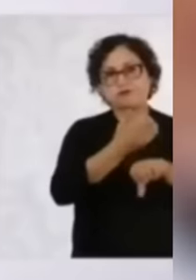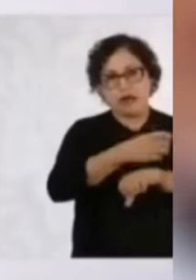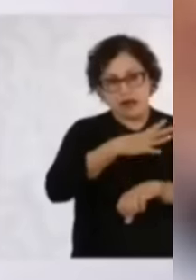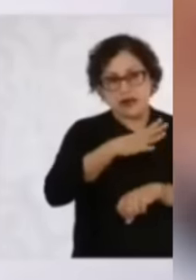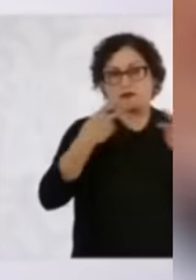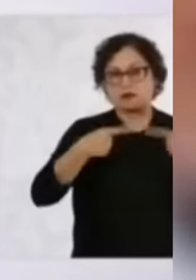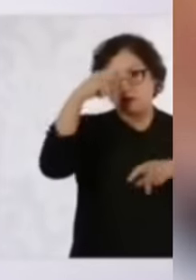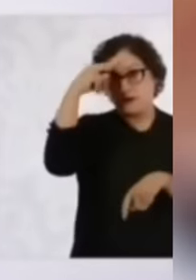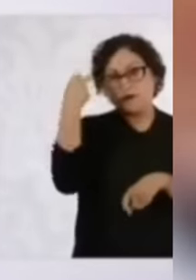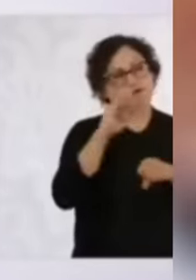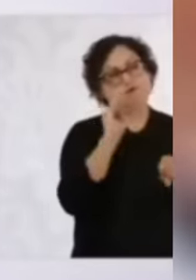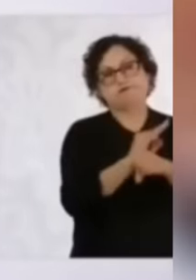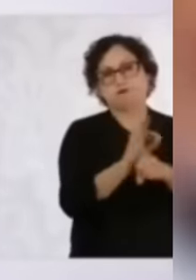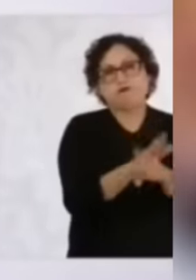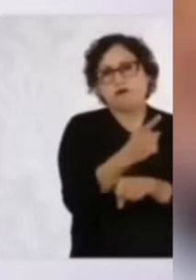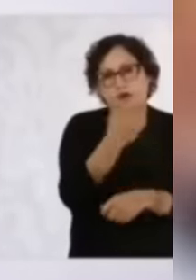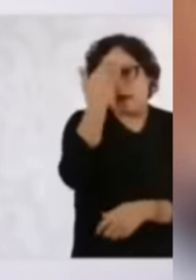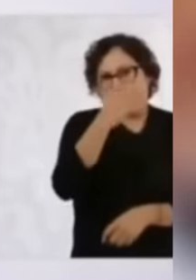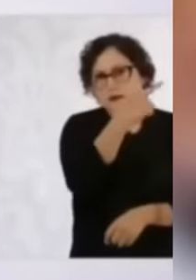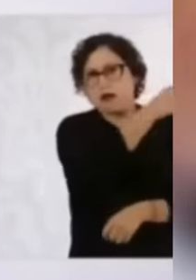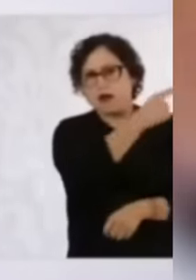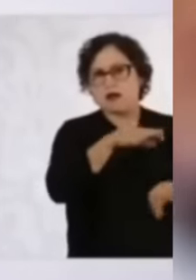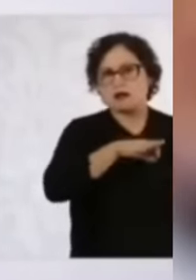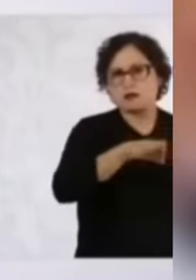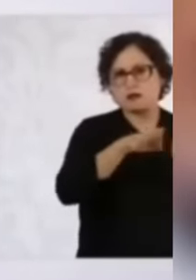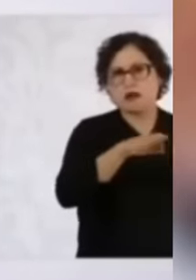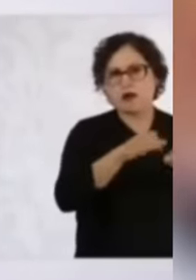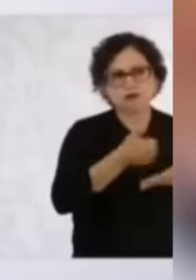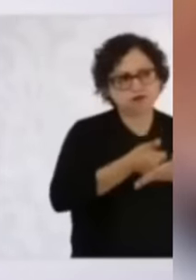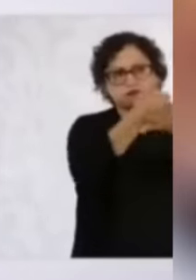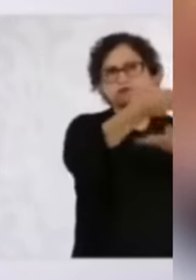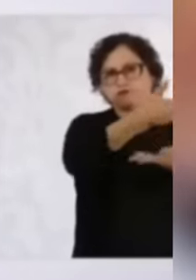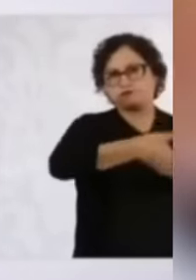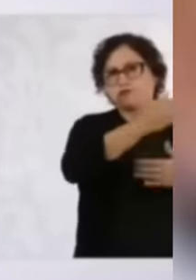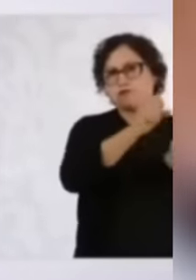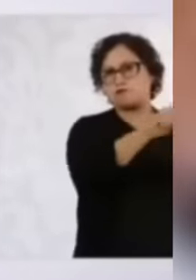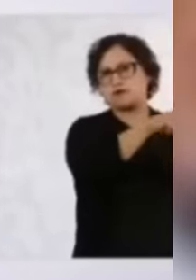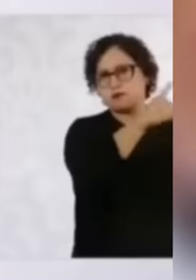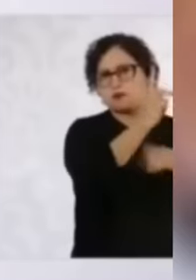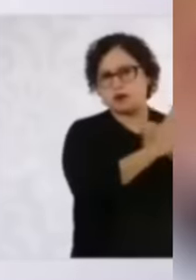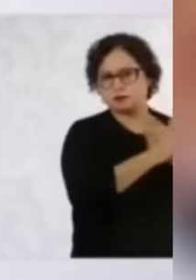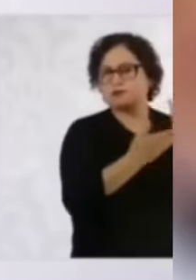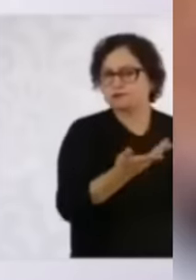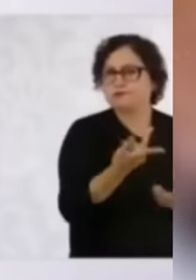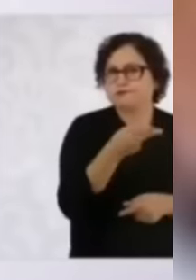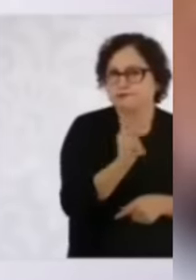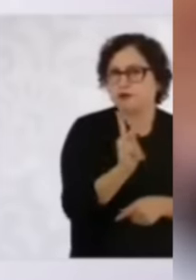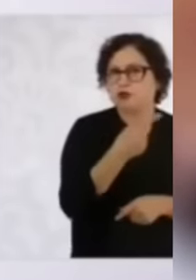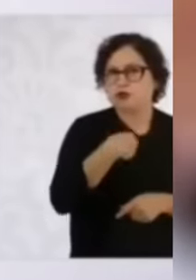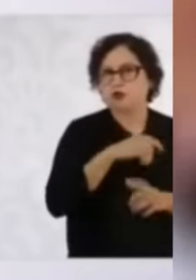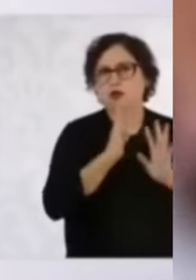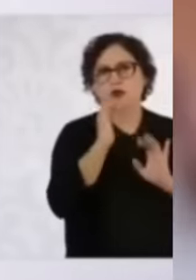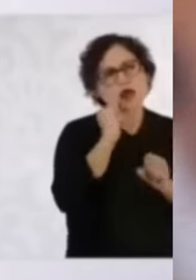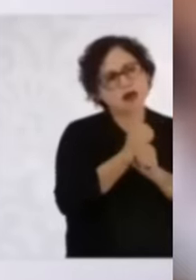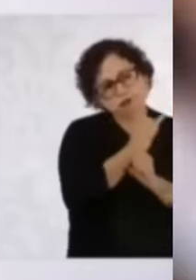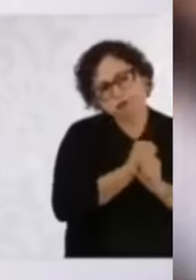necesarios para la economía de Estados Unidos? Tenemos datos y vamos a dar la información. Pero de todas maneras es importante entrar